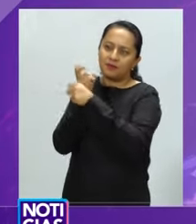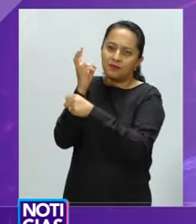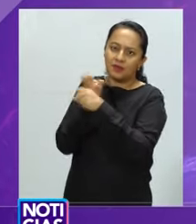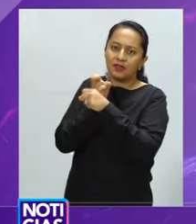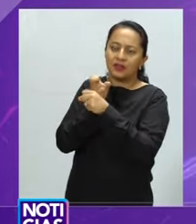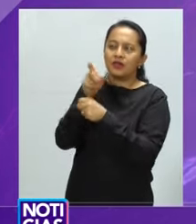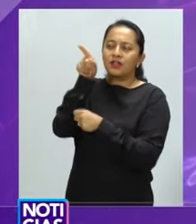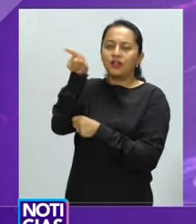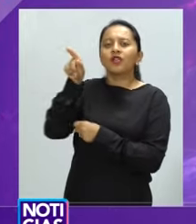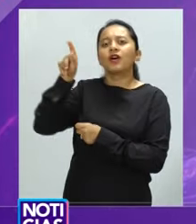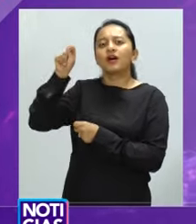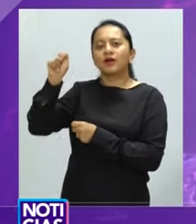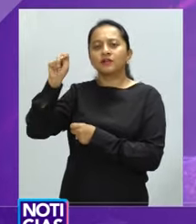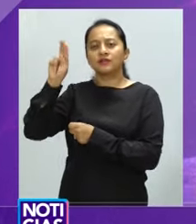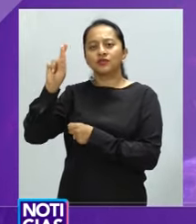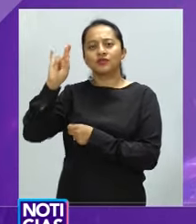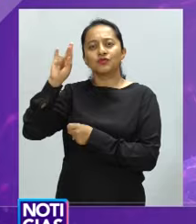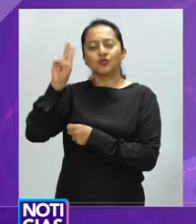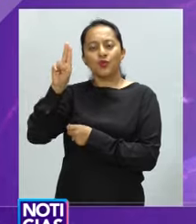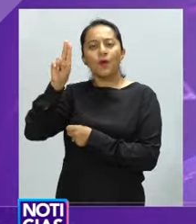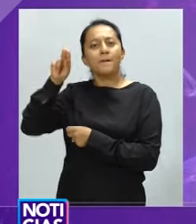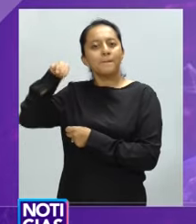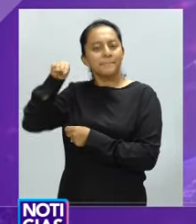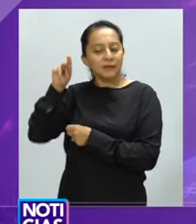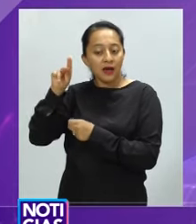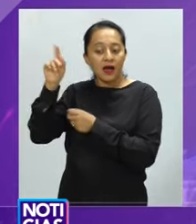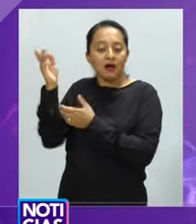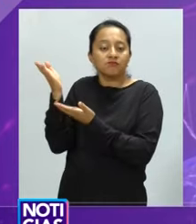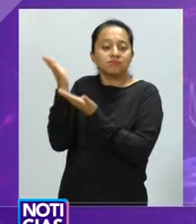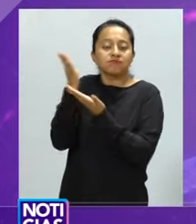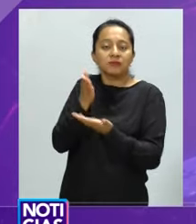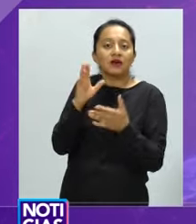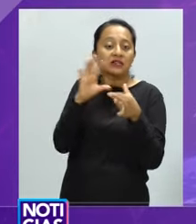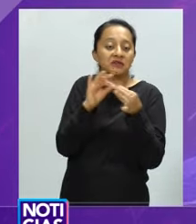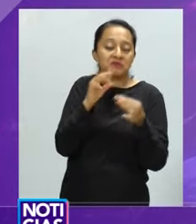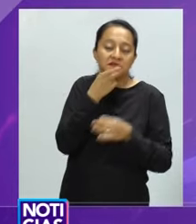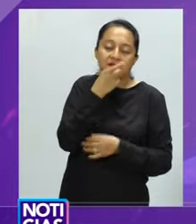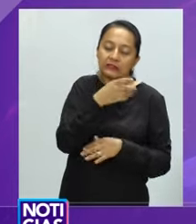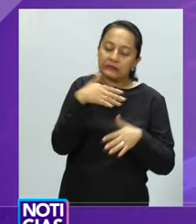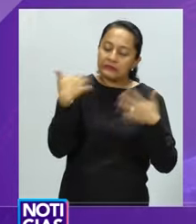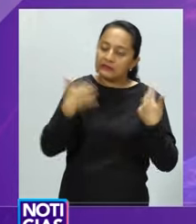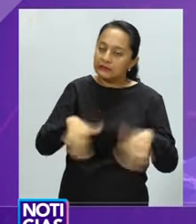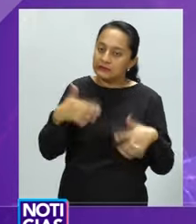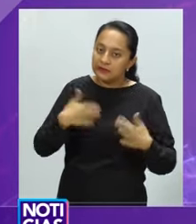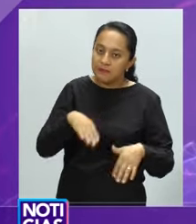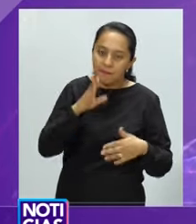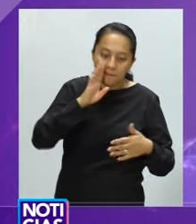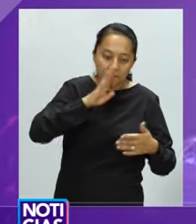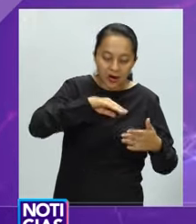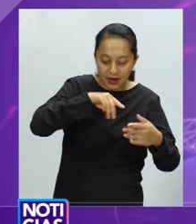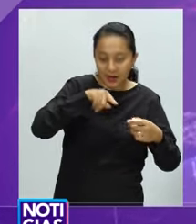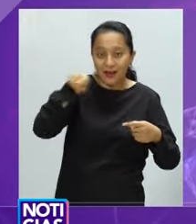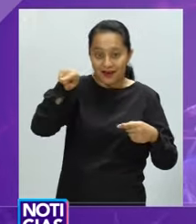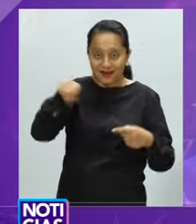aspirante a la presidencia de Estados Unidos, Donald Trump, y calificó tal suceso como una insensatez por parte del presidente